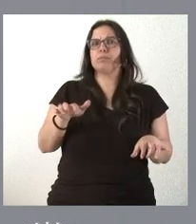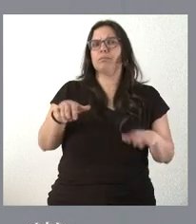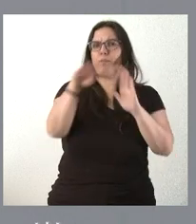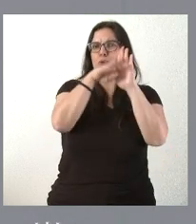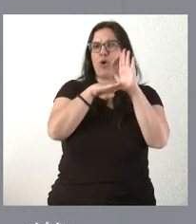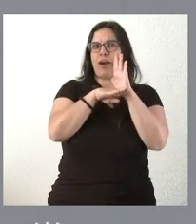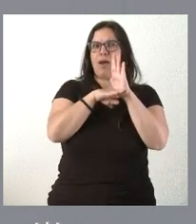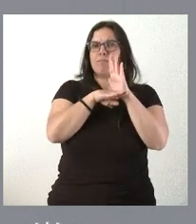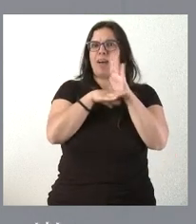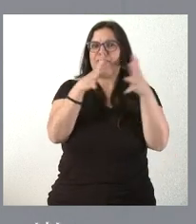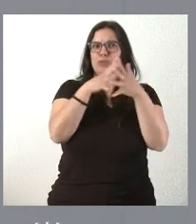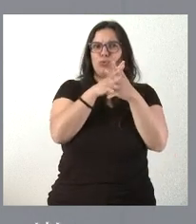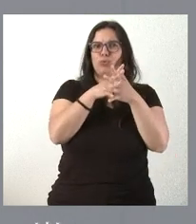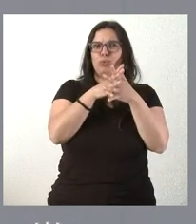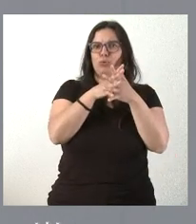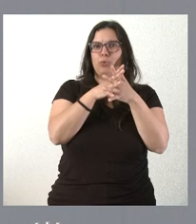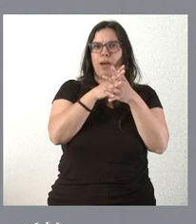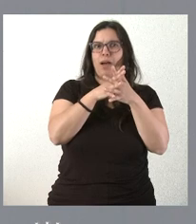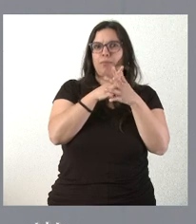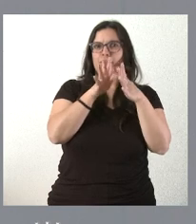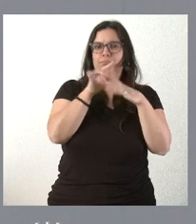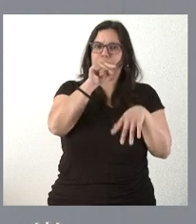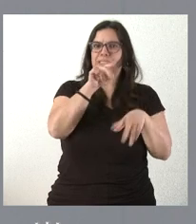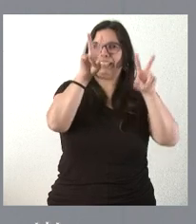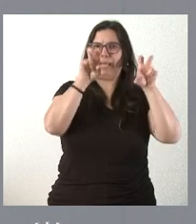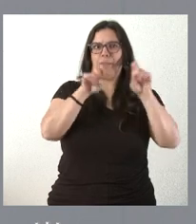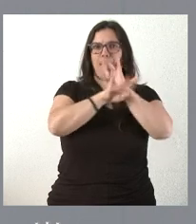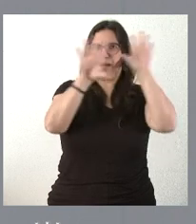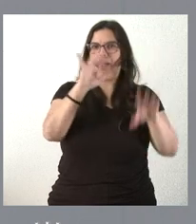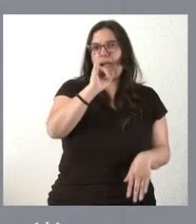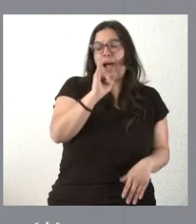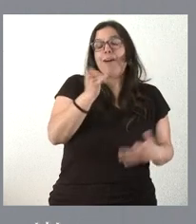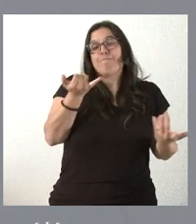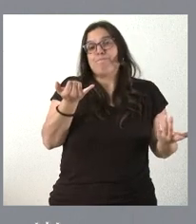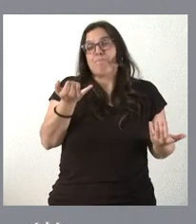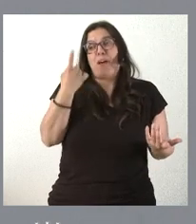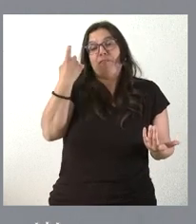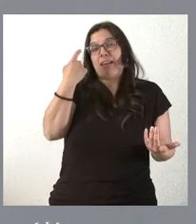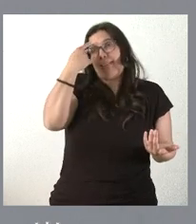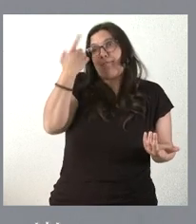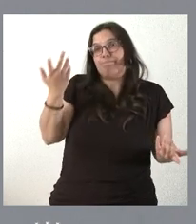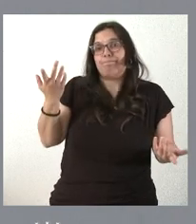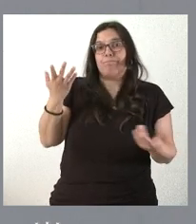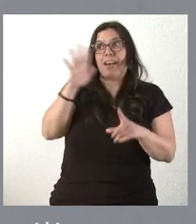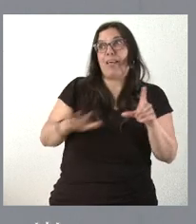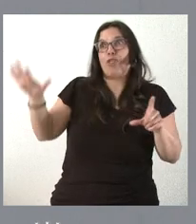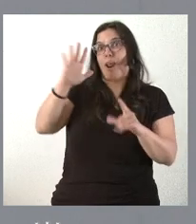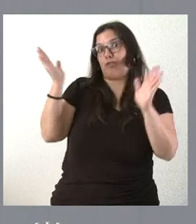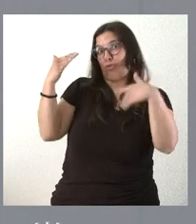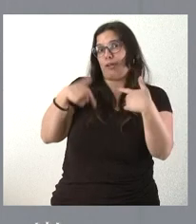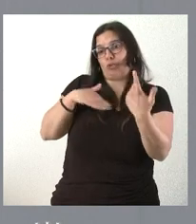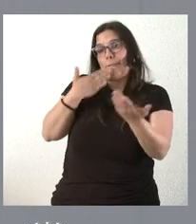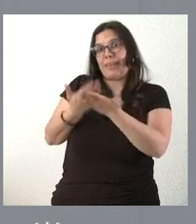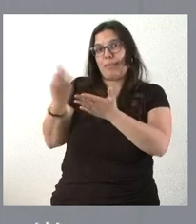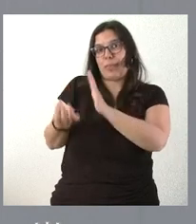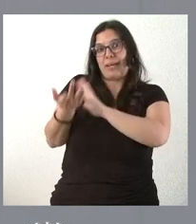un programa de infraestructuras en el ámbito de los regadíos y echamos de menos, y lo pedimos nuevamente para el ámbito nacional, que hubiera